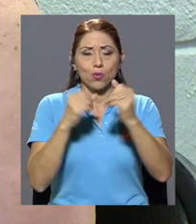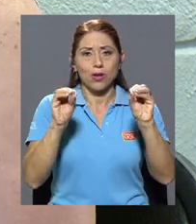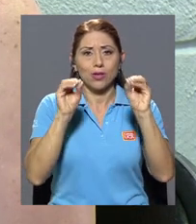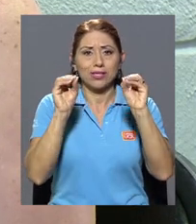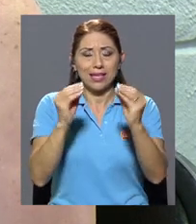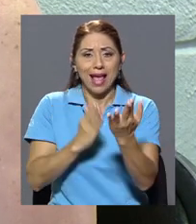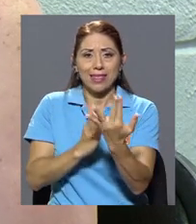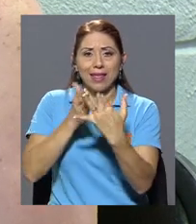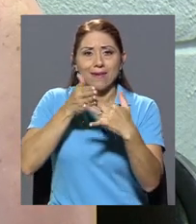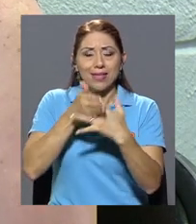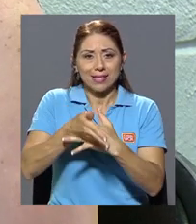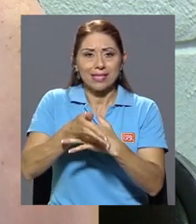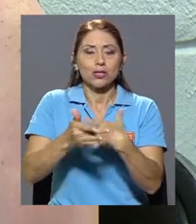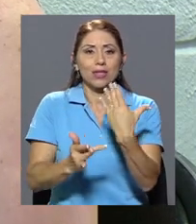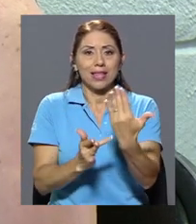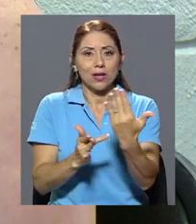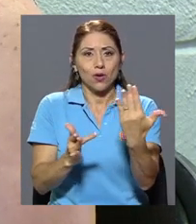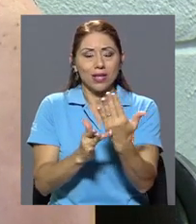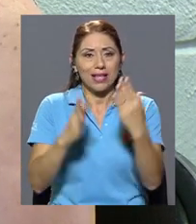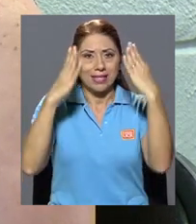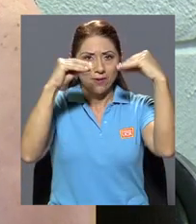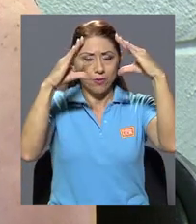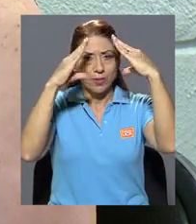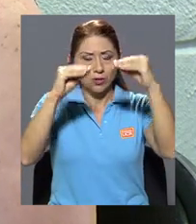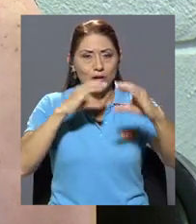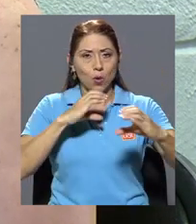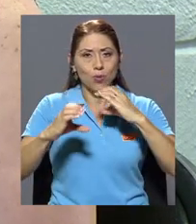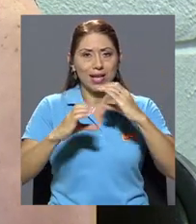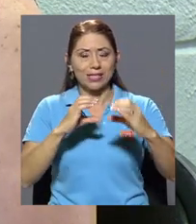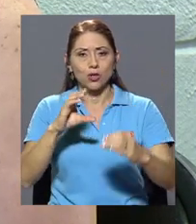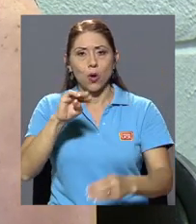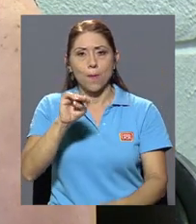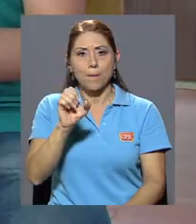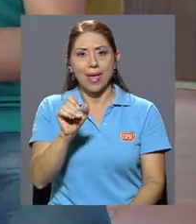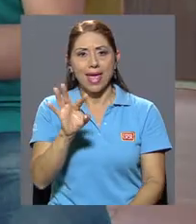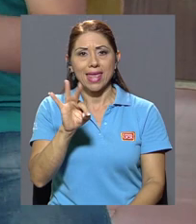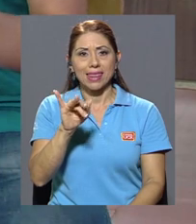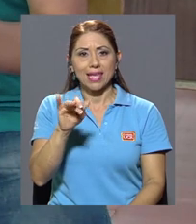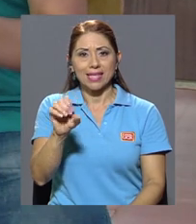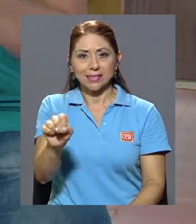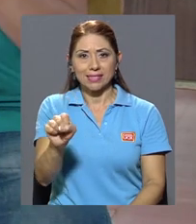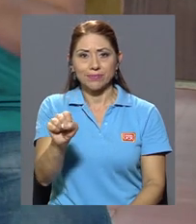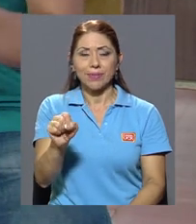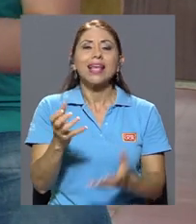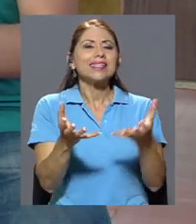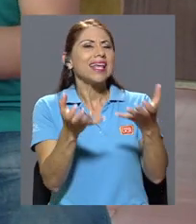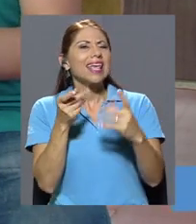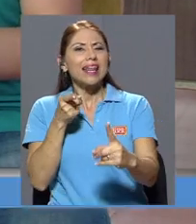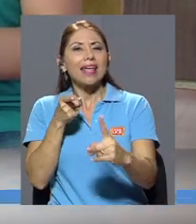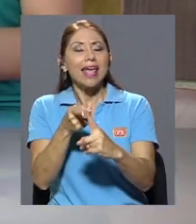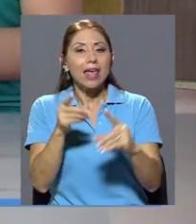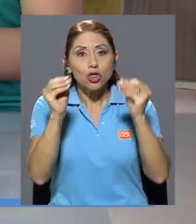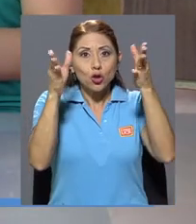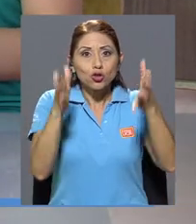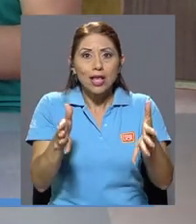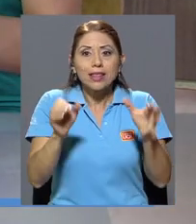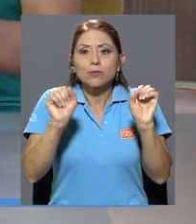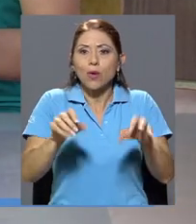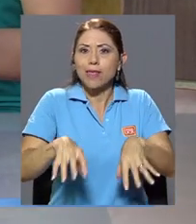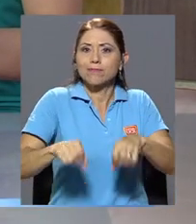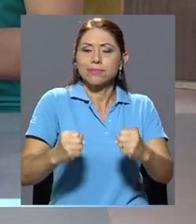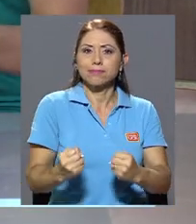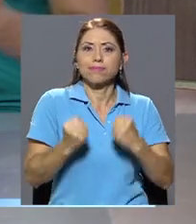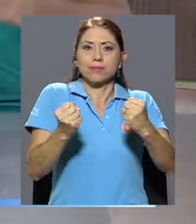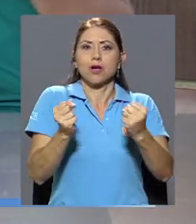con Tecnologías de la Información y la Comunicación, METICS. Se busca empoderar a los docentes con herramientas para que creen sus propios